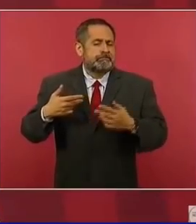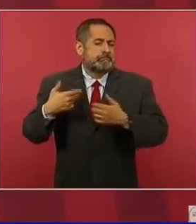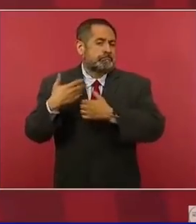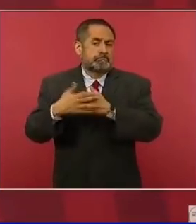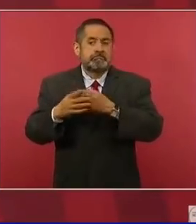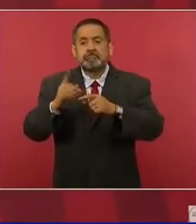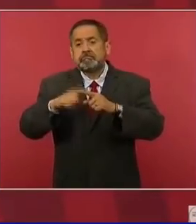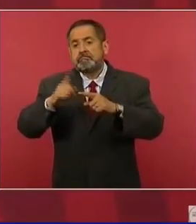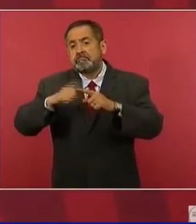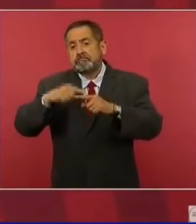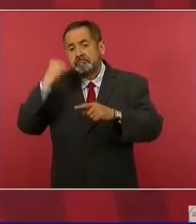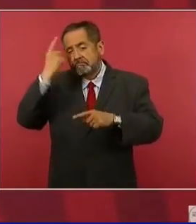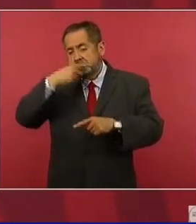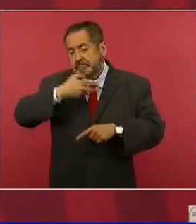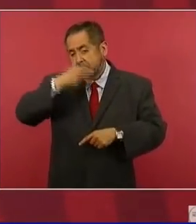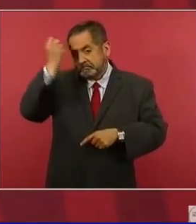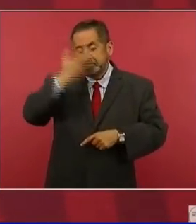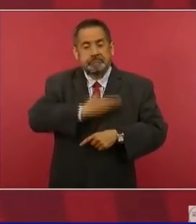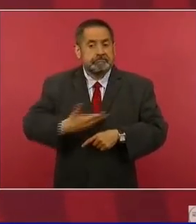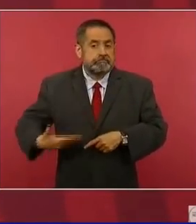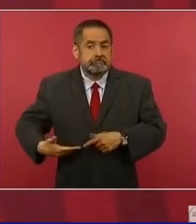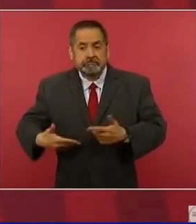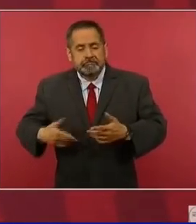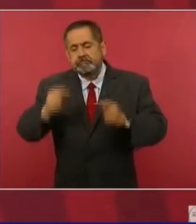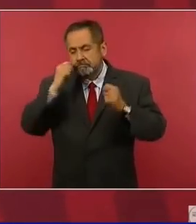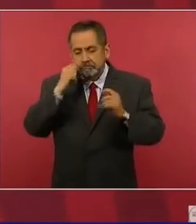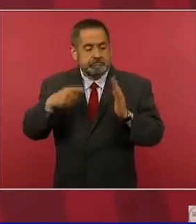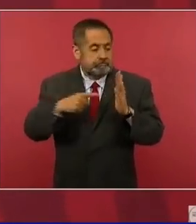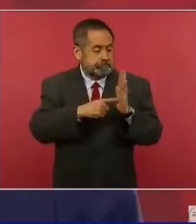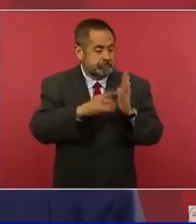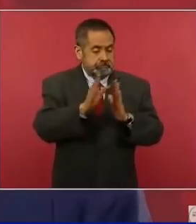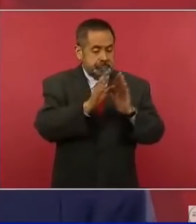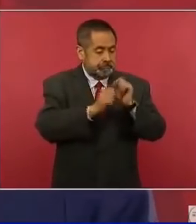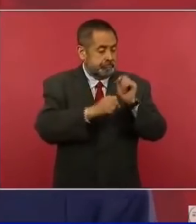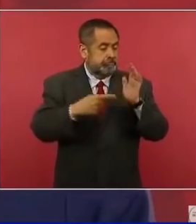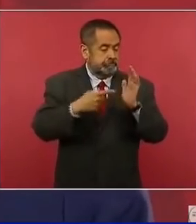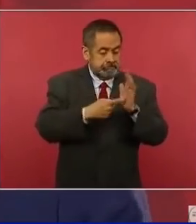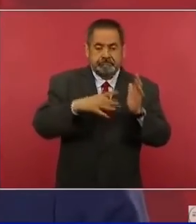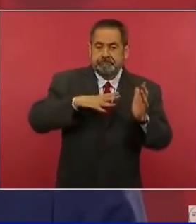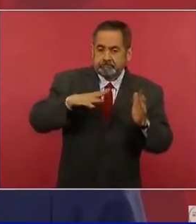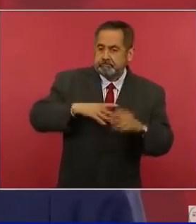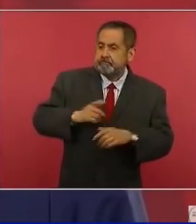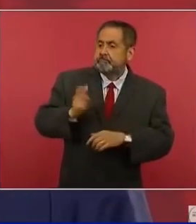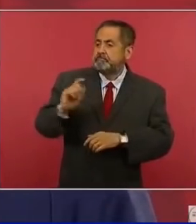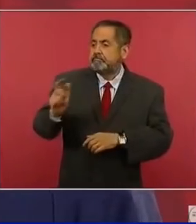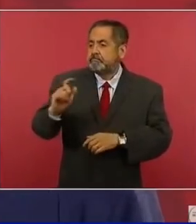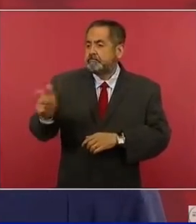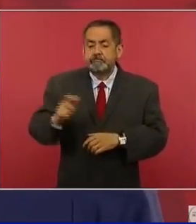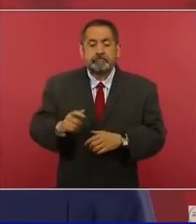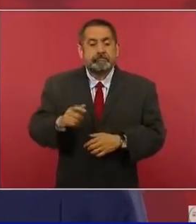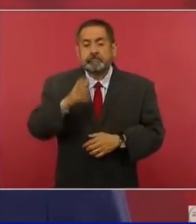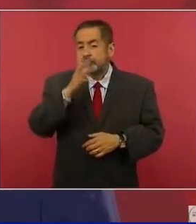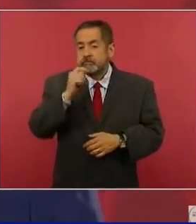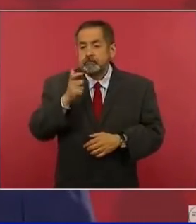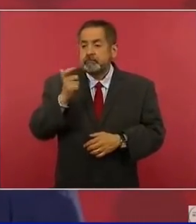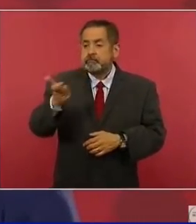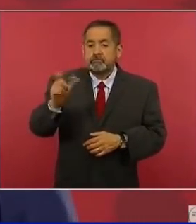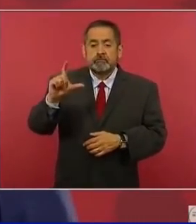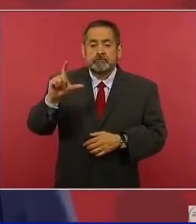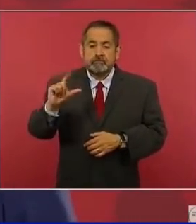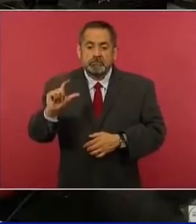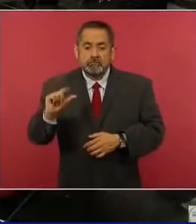va a mantenerse la pensión, no pueden reducir el presupuesto,